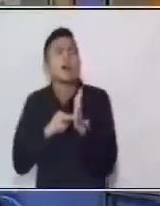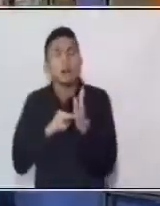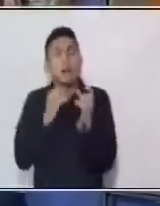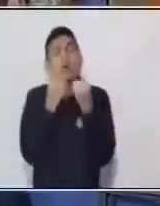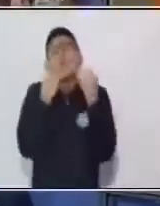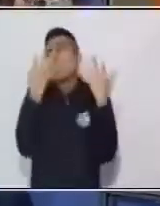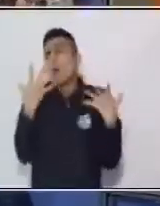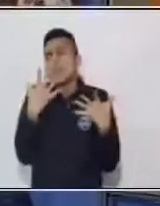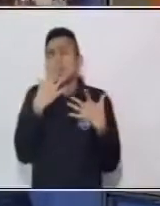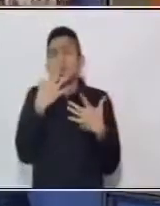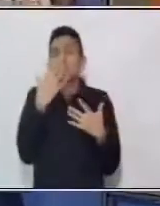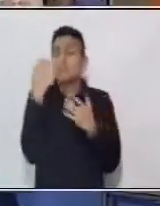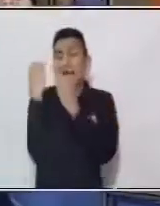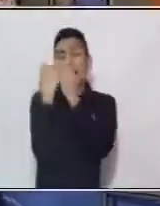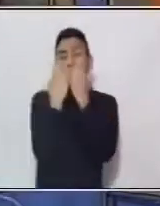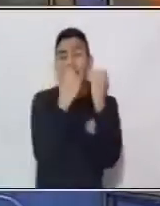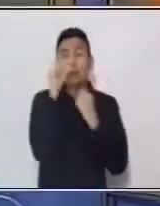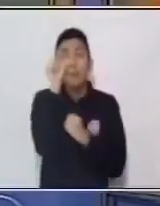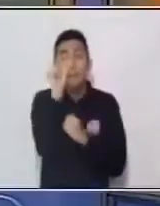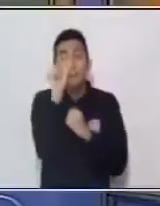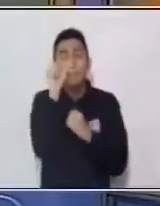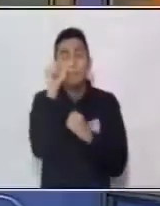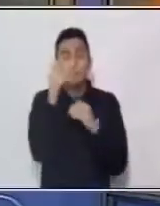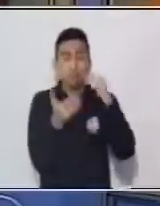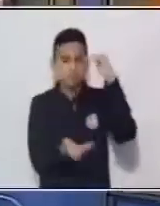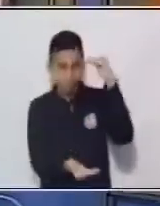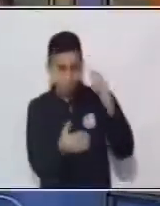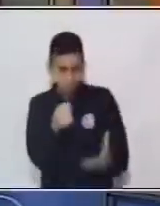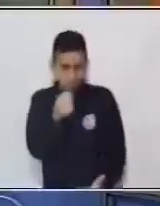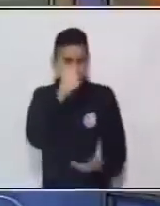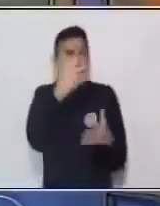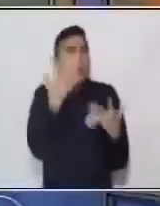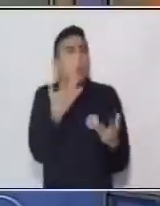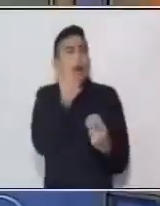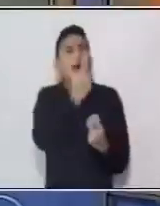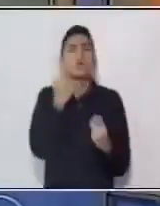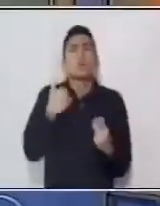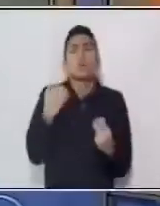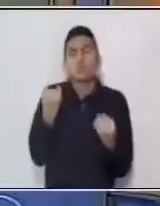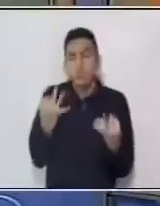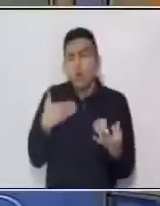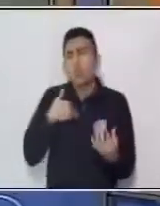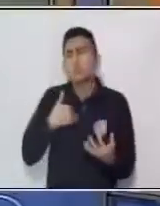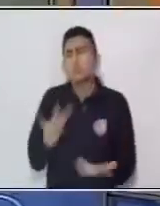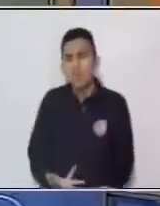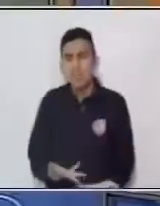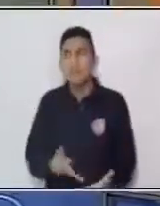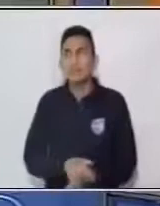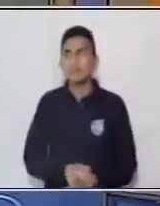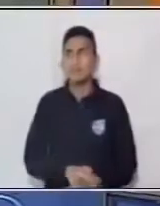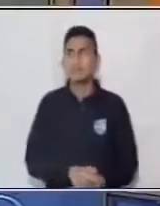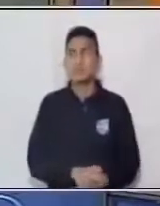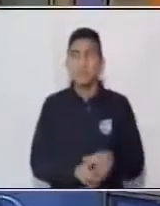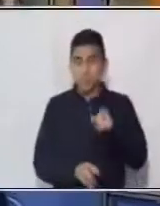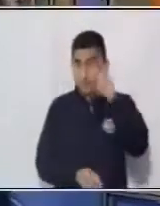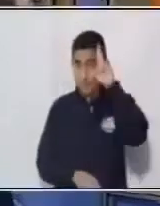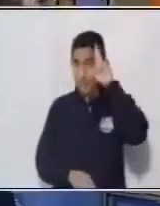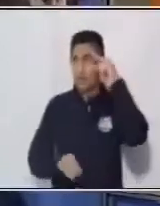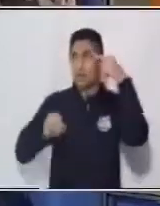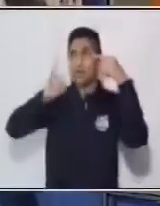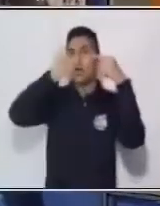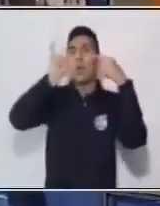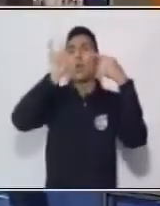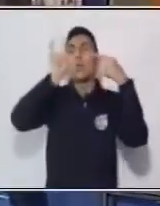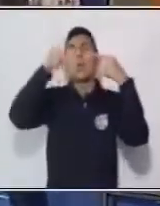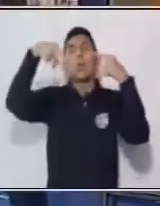quintales de maíz tiene cada uno de ellos. Entonces, dijimos que Juan tiene ocho quintales.